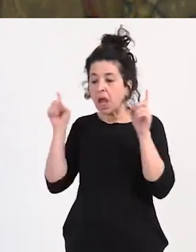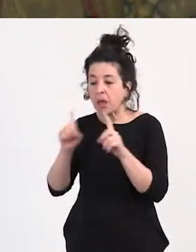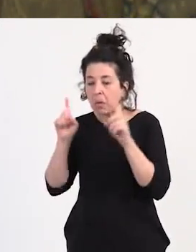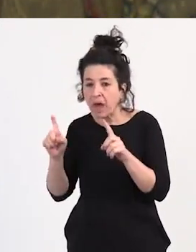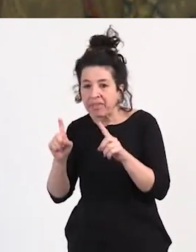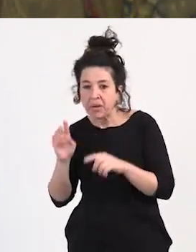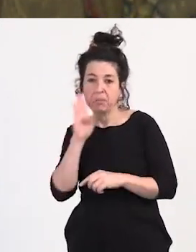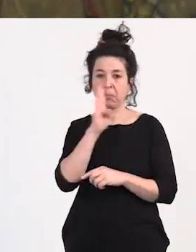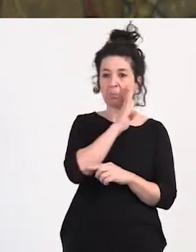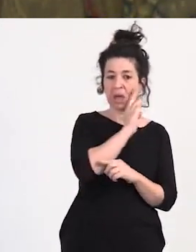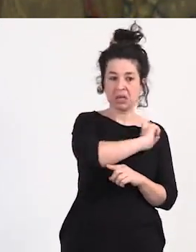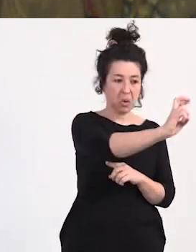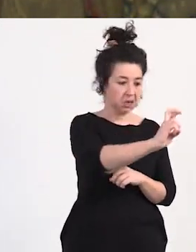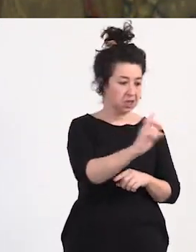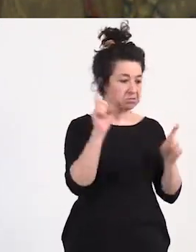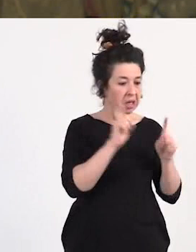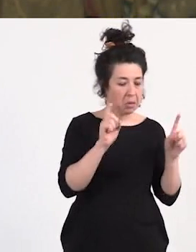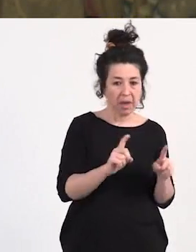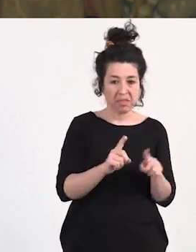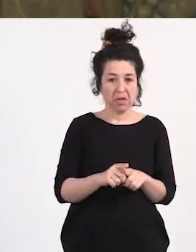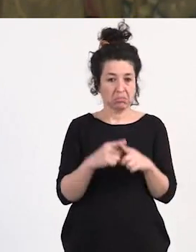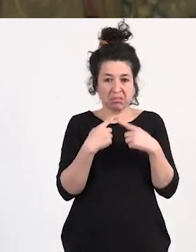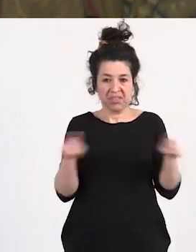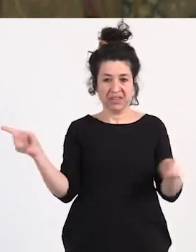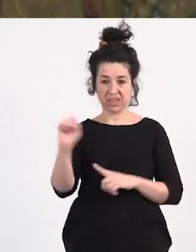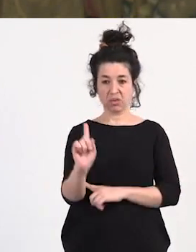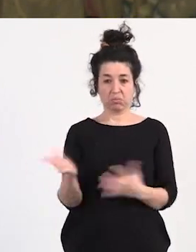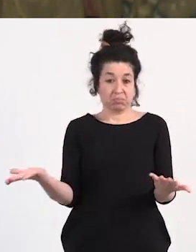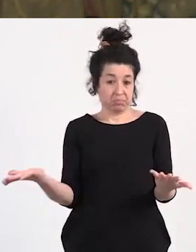no ejercen el trabajo sexual eso por una parte